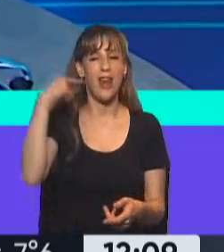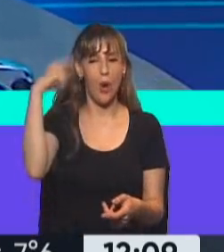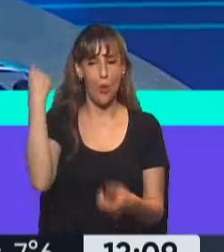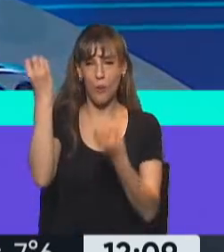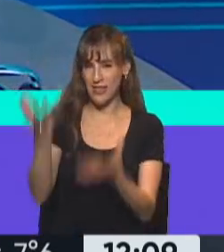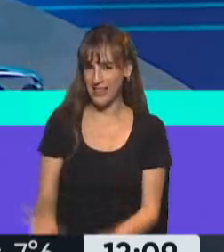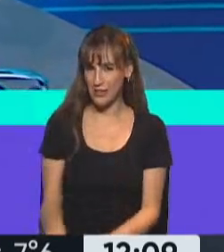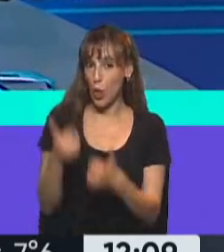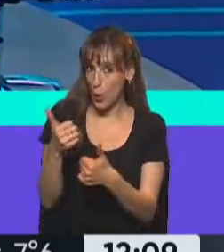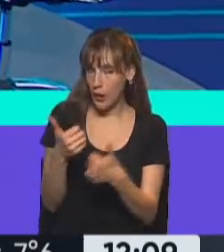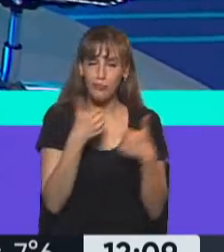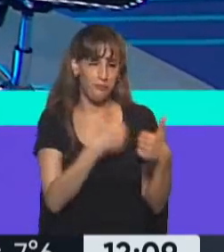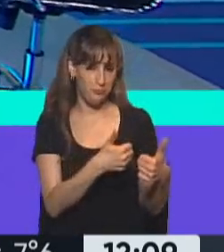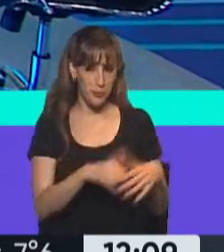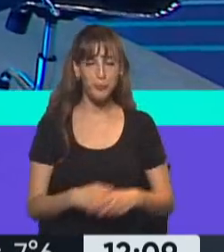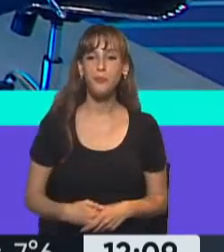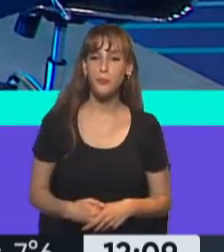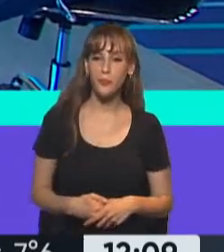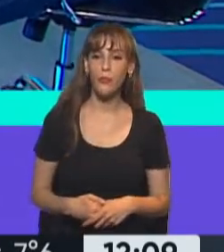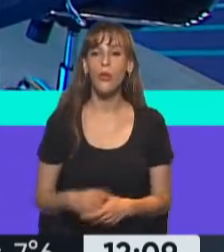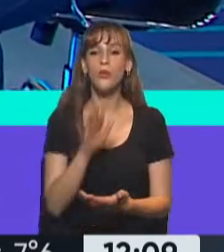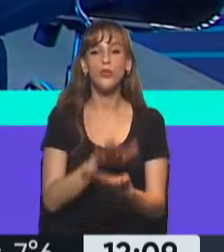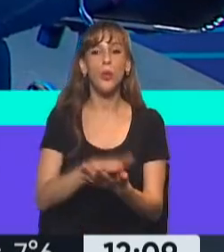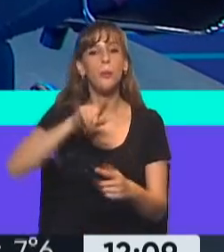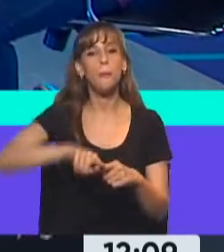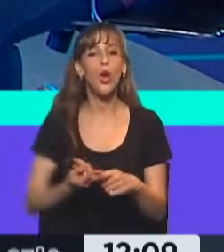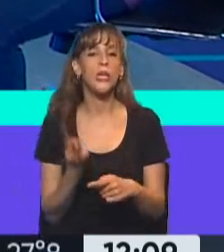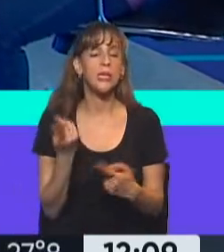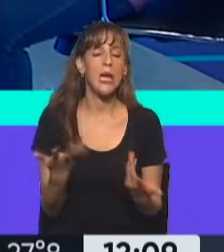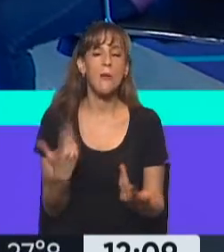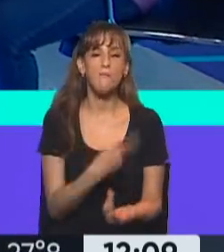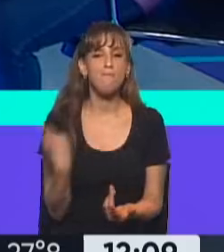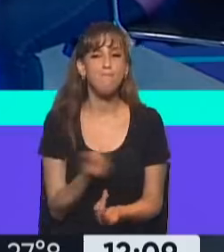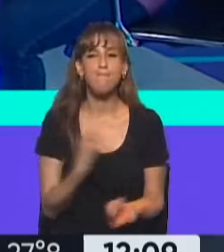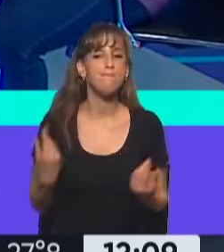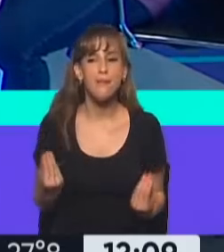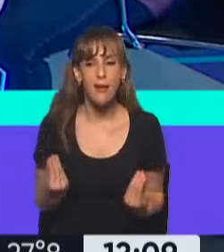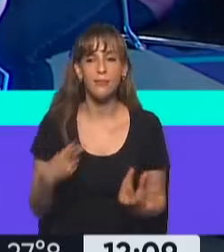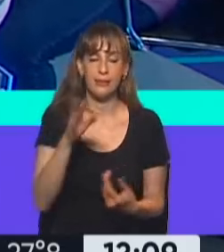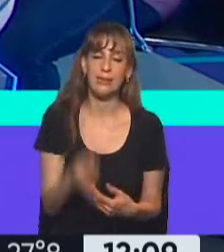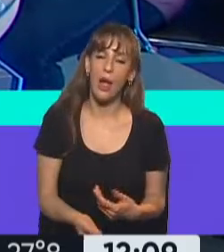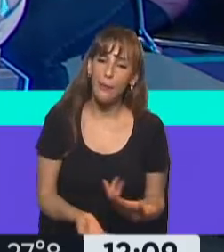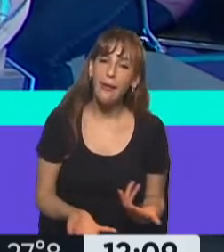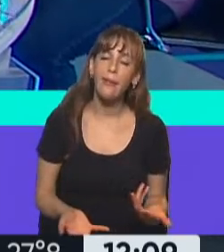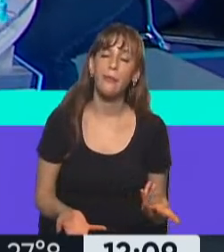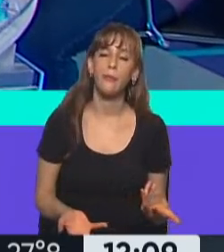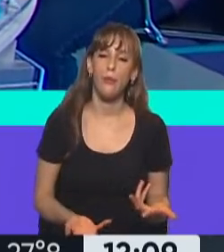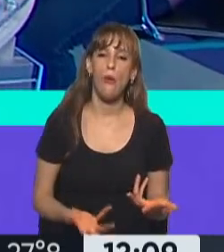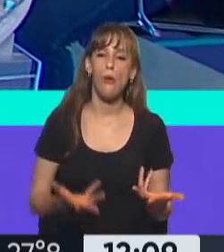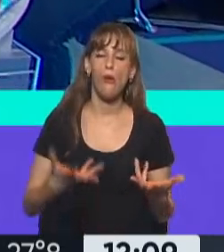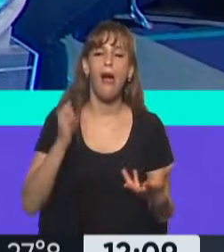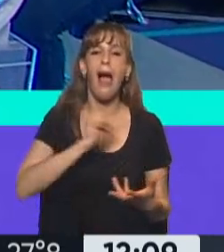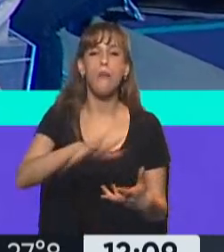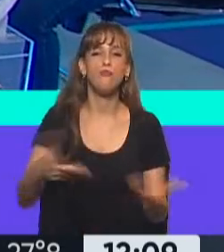¿Qué tal, Vero? ¿Todo bien? ¿Qué tal? Bien. En términos políticos, ¿qué podemos decir? Sí sabemos que ya hay resistencia por parte de la mesa de enlace.